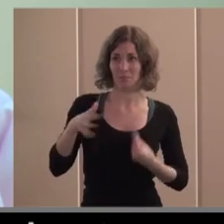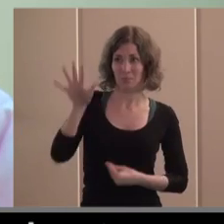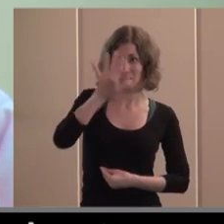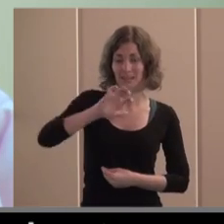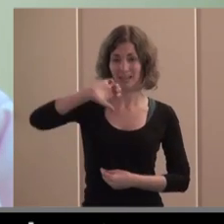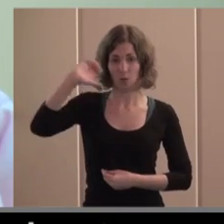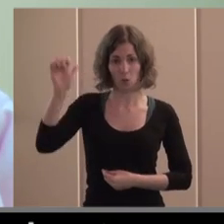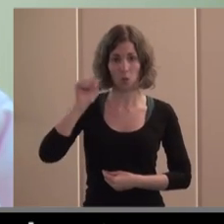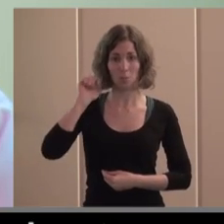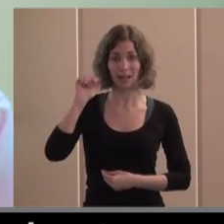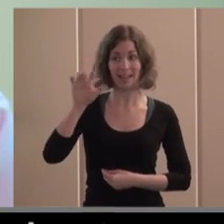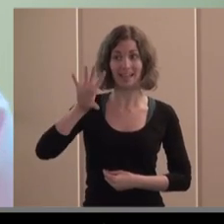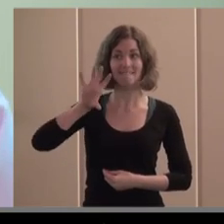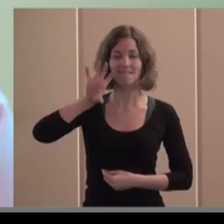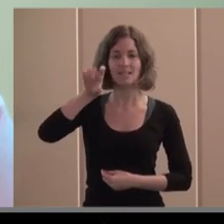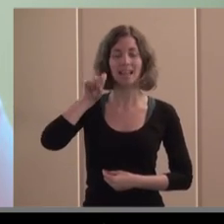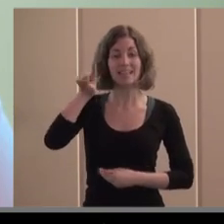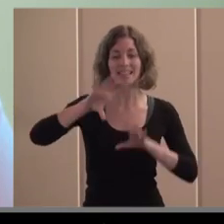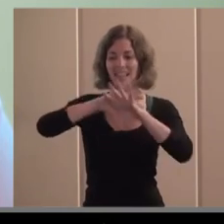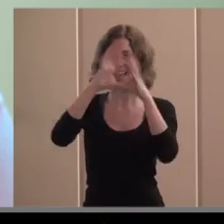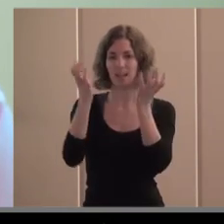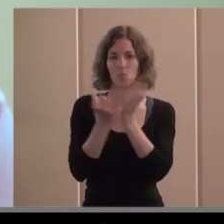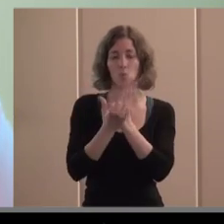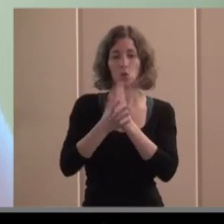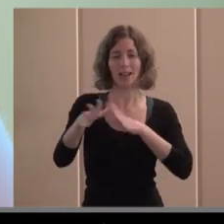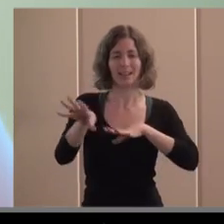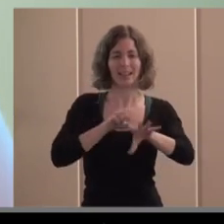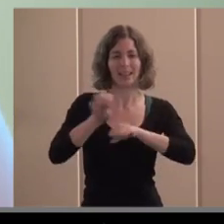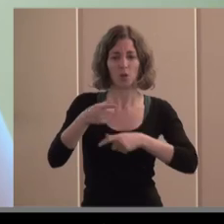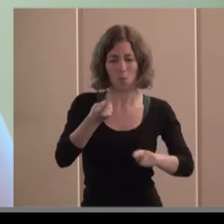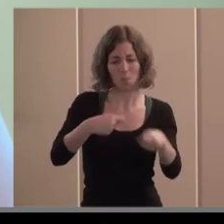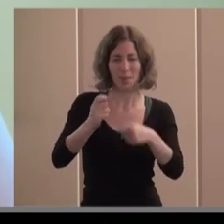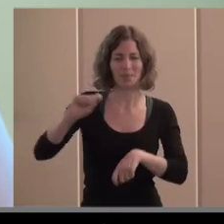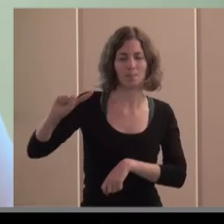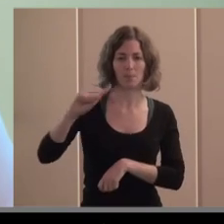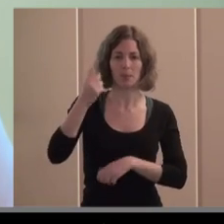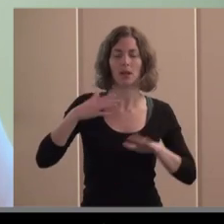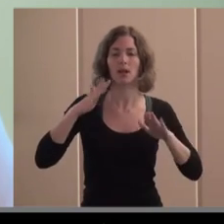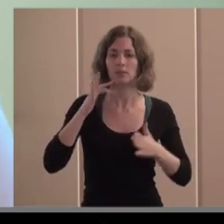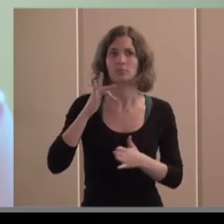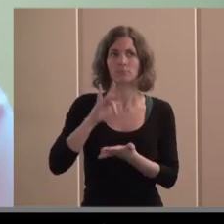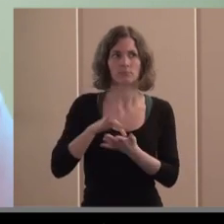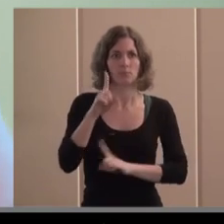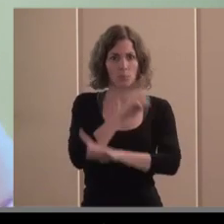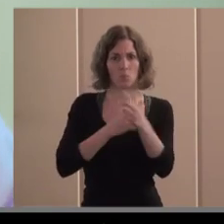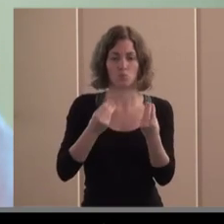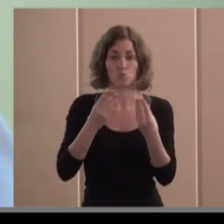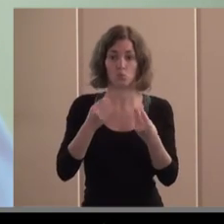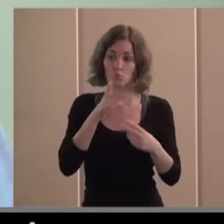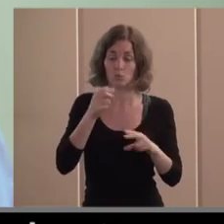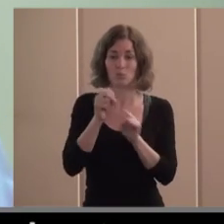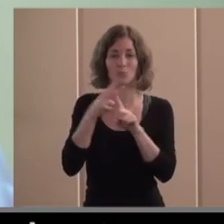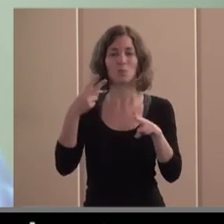mayor comprador y vendedor del mundo con muchos problemas sobre todo por la falta de integración política